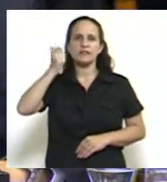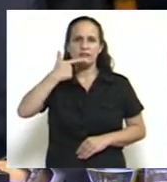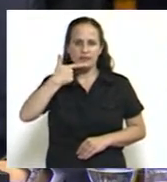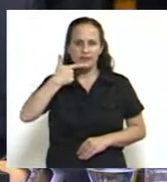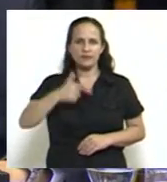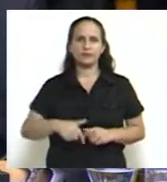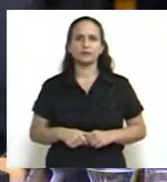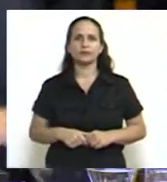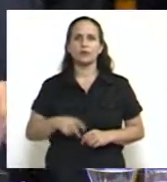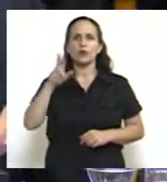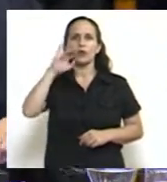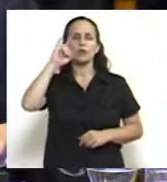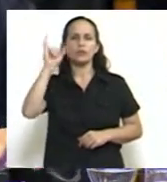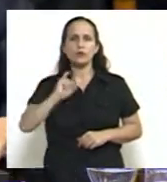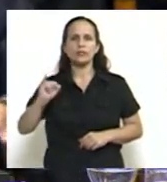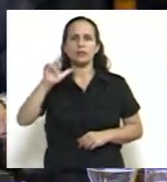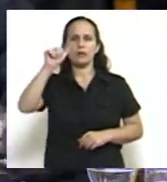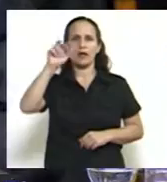Arnaldo Ruiz Aragón.